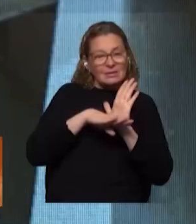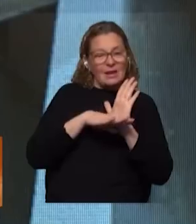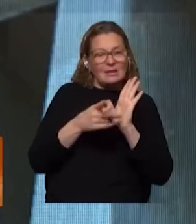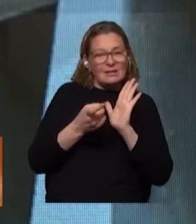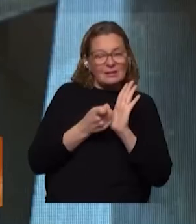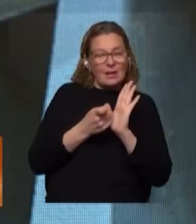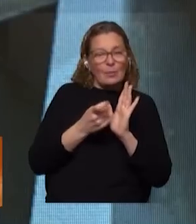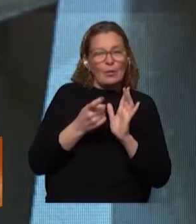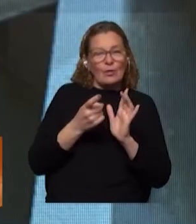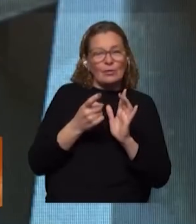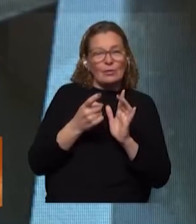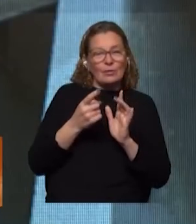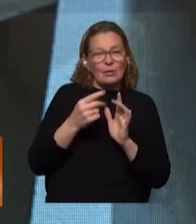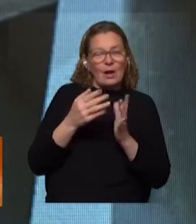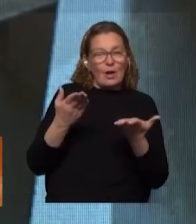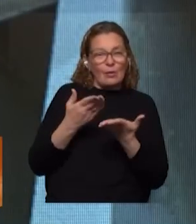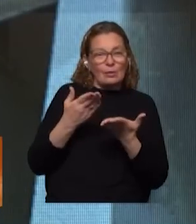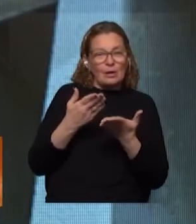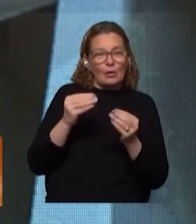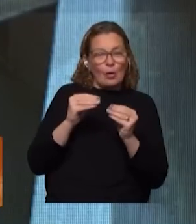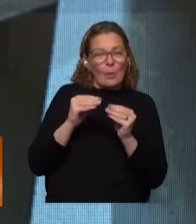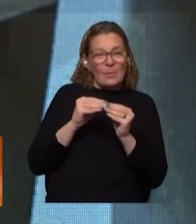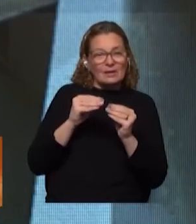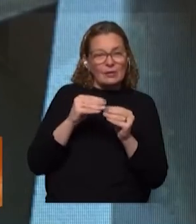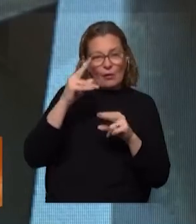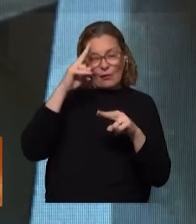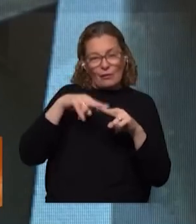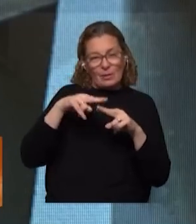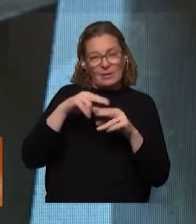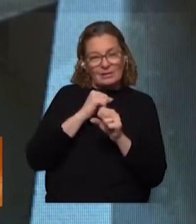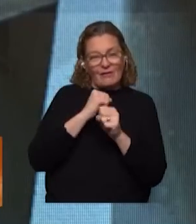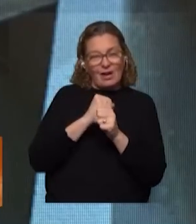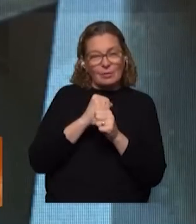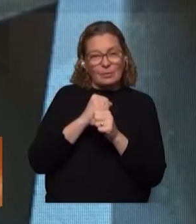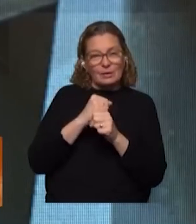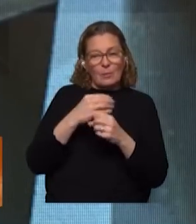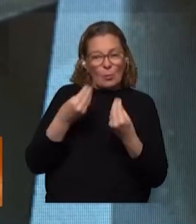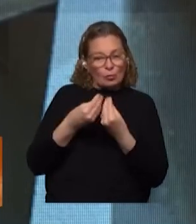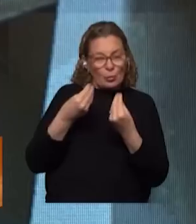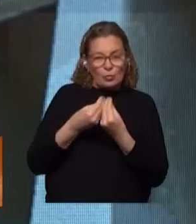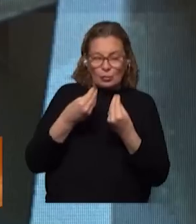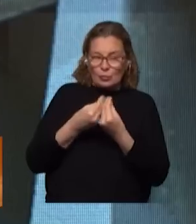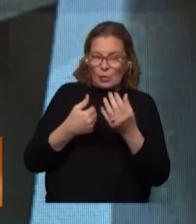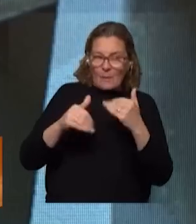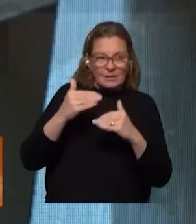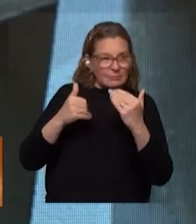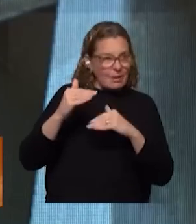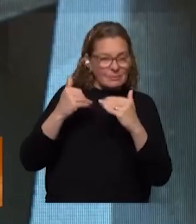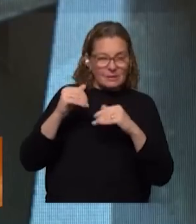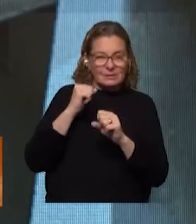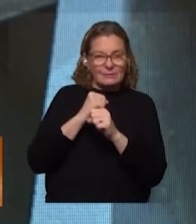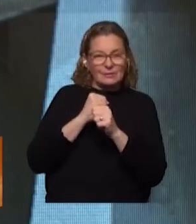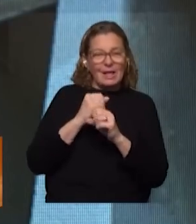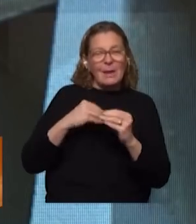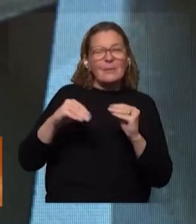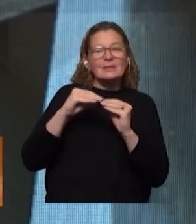estamos atravesando un momento en el que los compañeros se enferman trabajando porque están excedidos de sus capacidades además de que